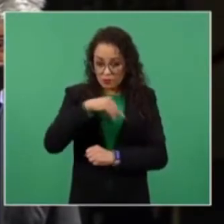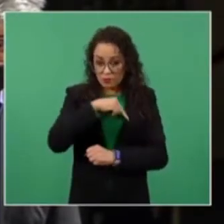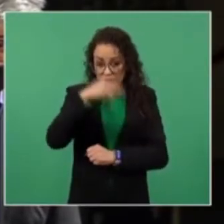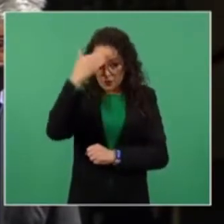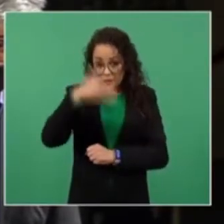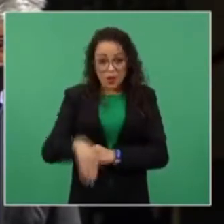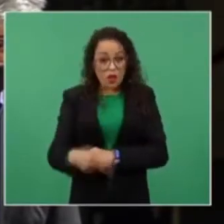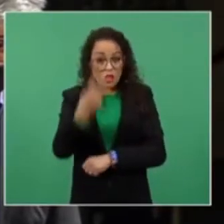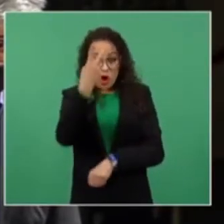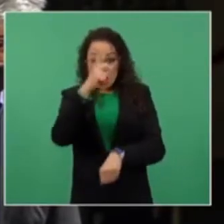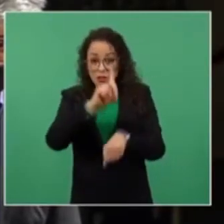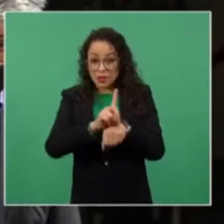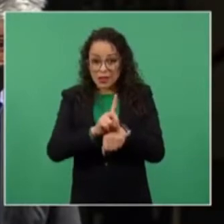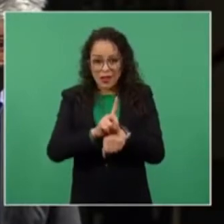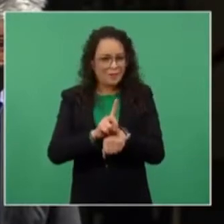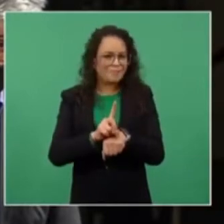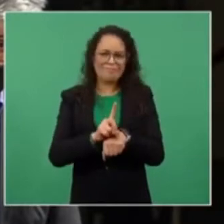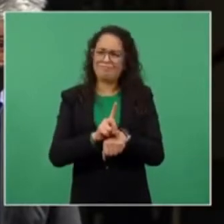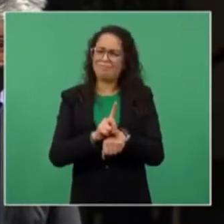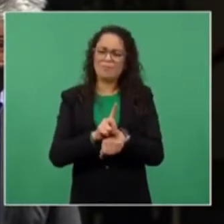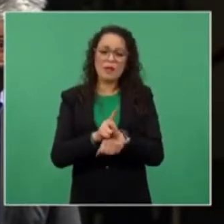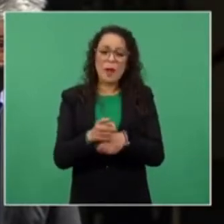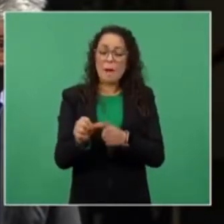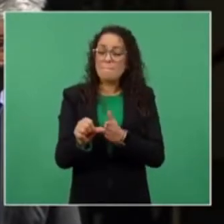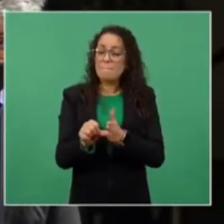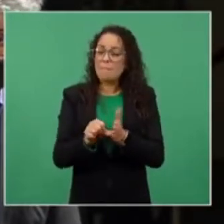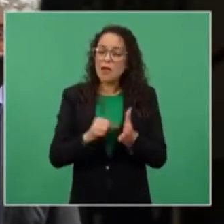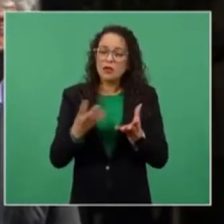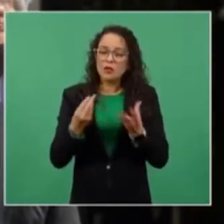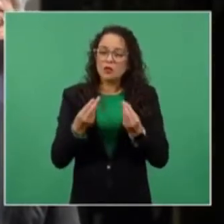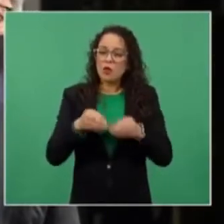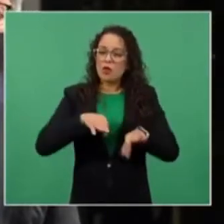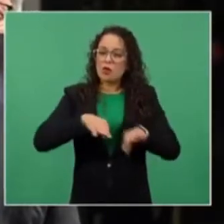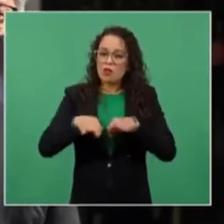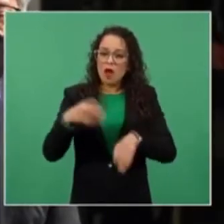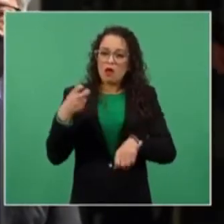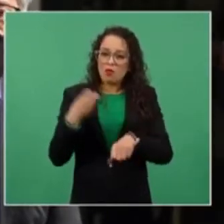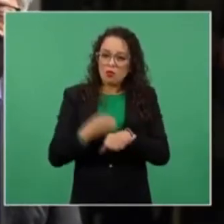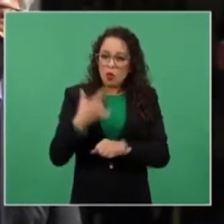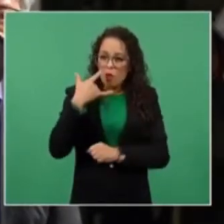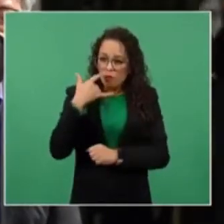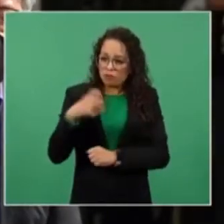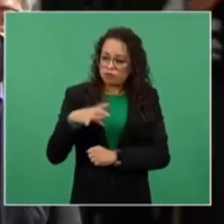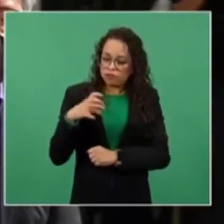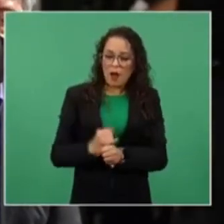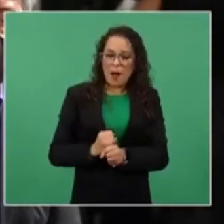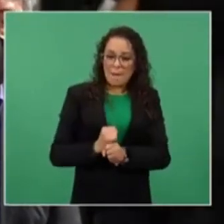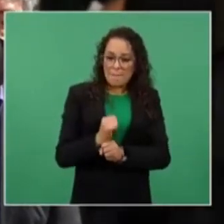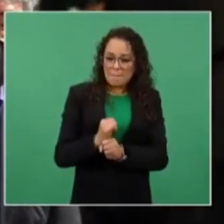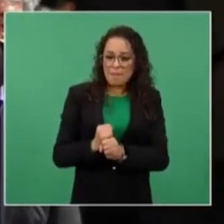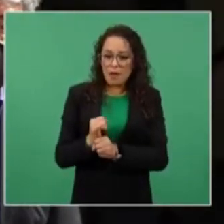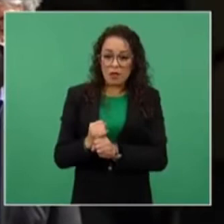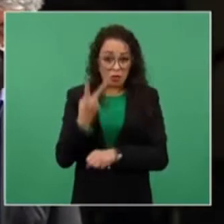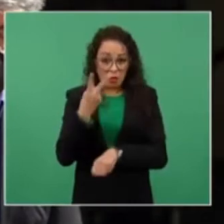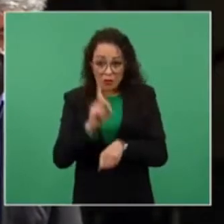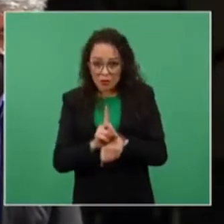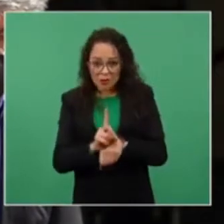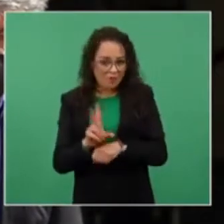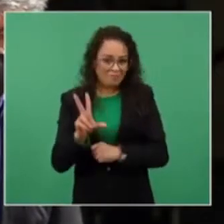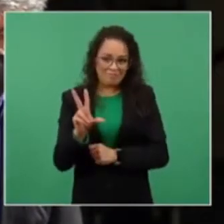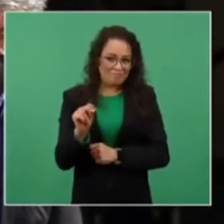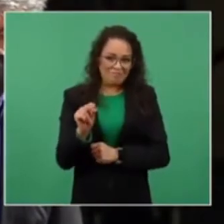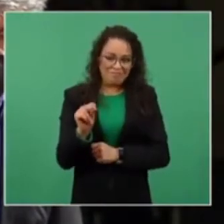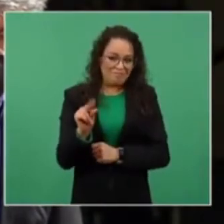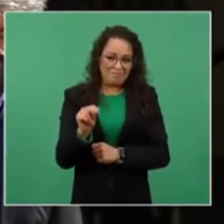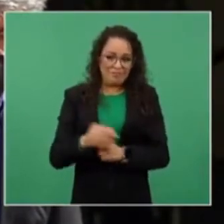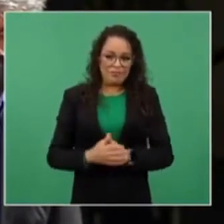hace en dos días, son meses, meses de trabajo, no en dos días. Y una vez yo estaba